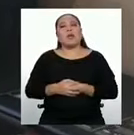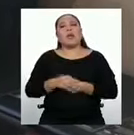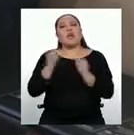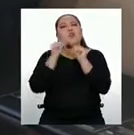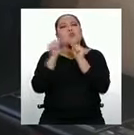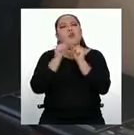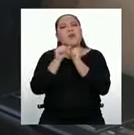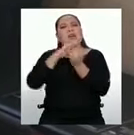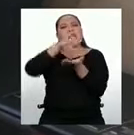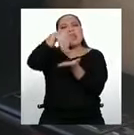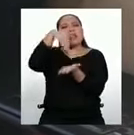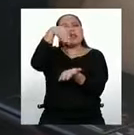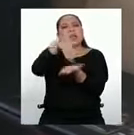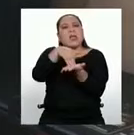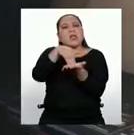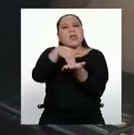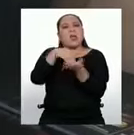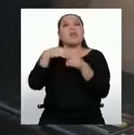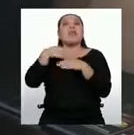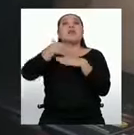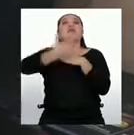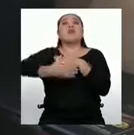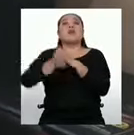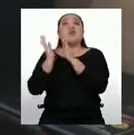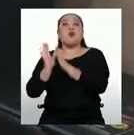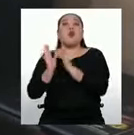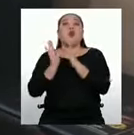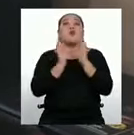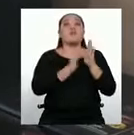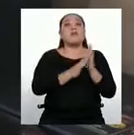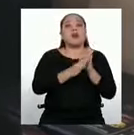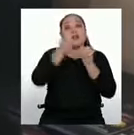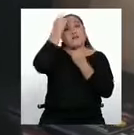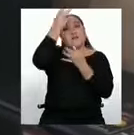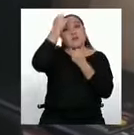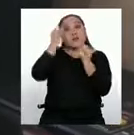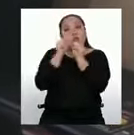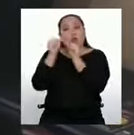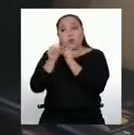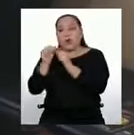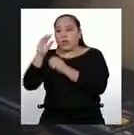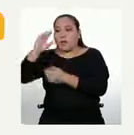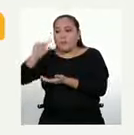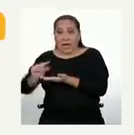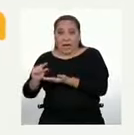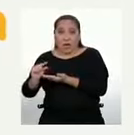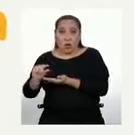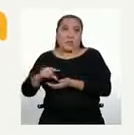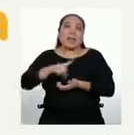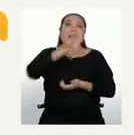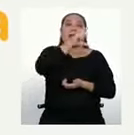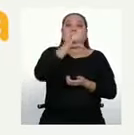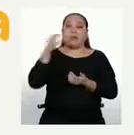posiciona en el centro después de haber ordenado los datos numéricos de menor a mayor.